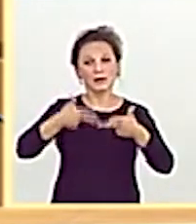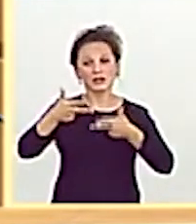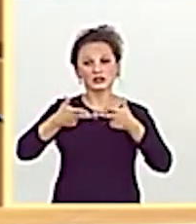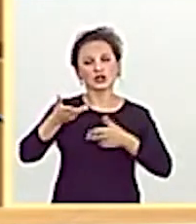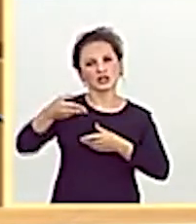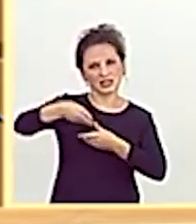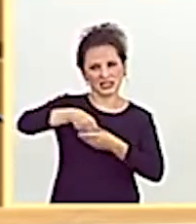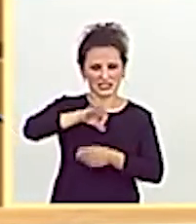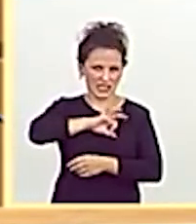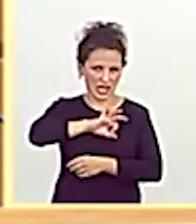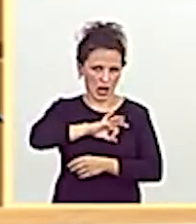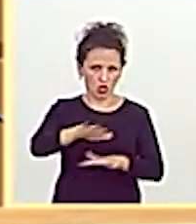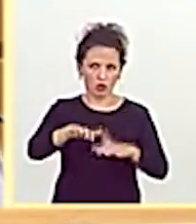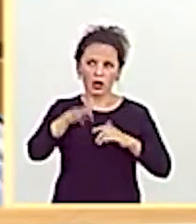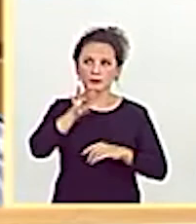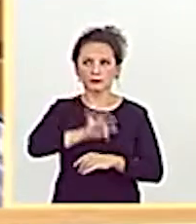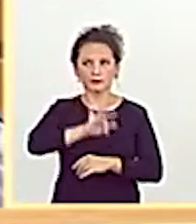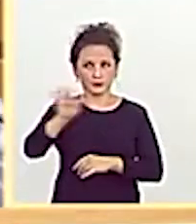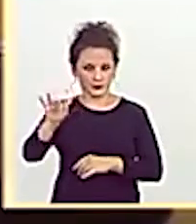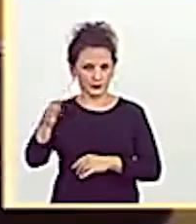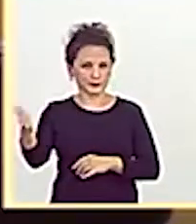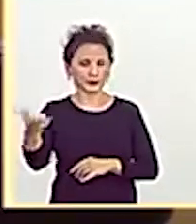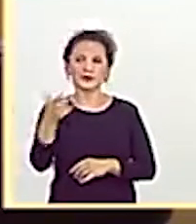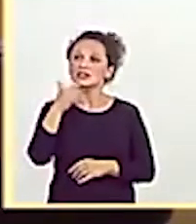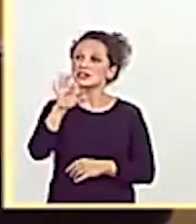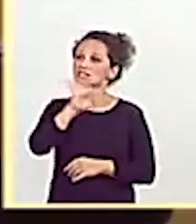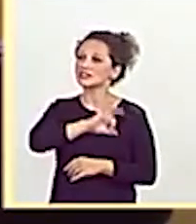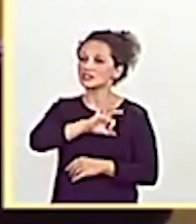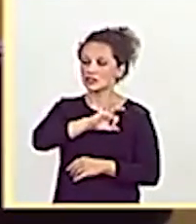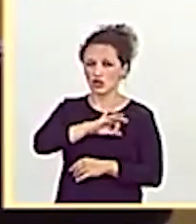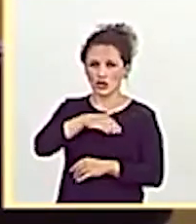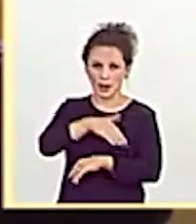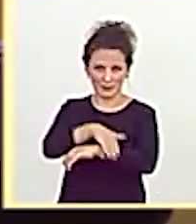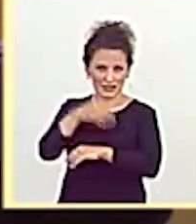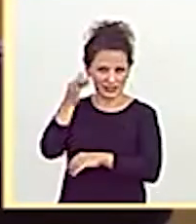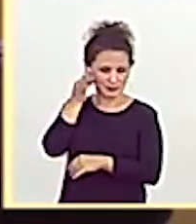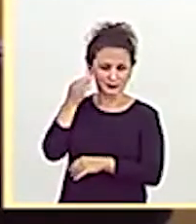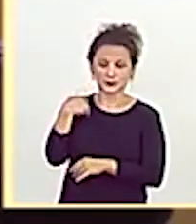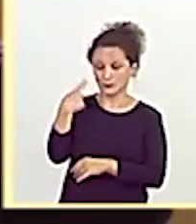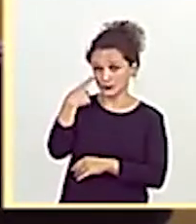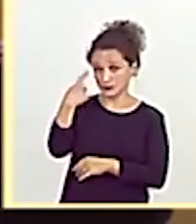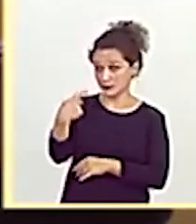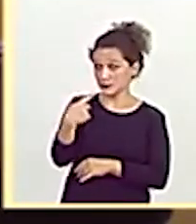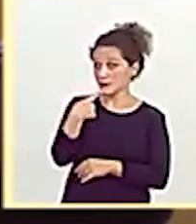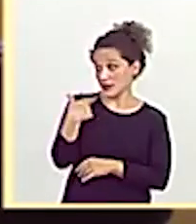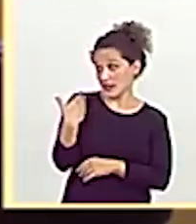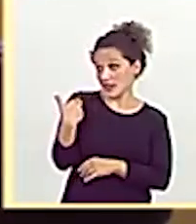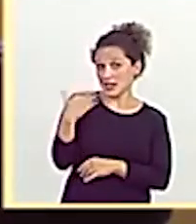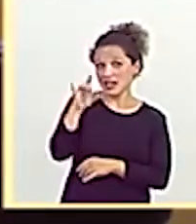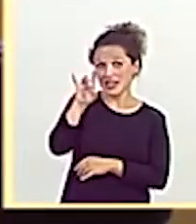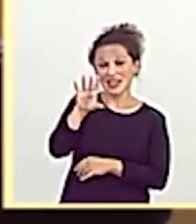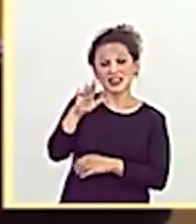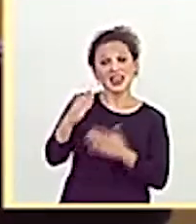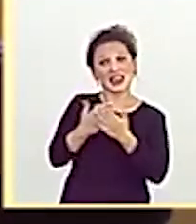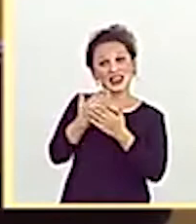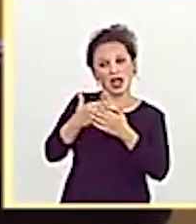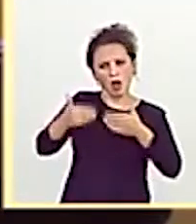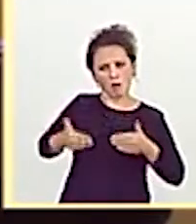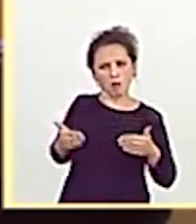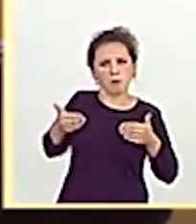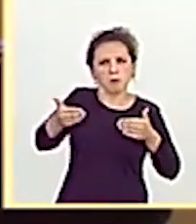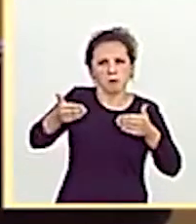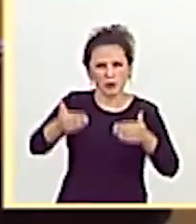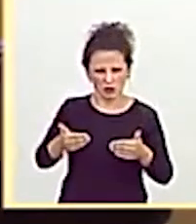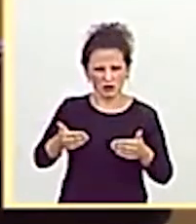su señoría. Señora ministra, mire, tengo que decirle que hace 15 días el aplazamiento de esta pregunta me produjo